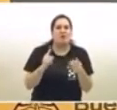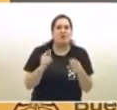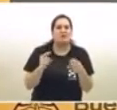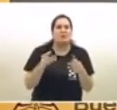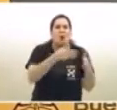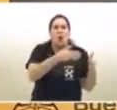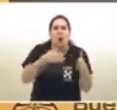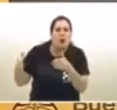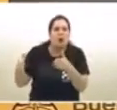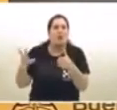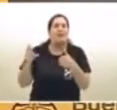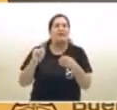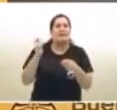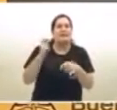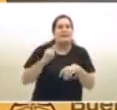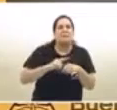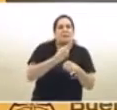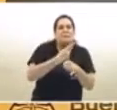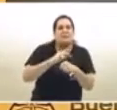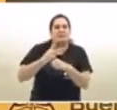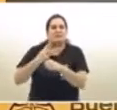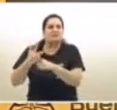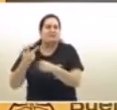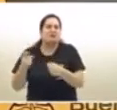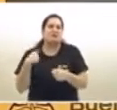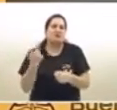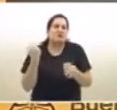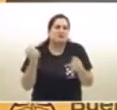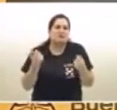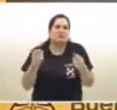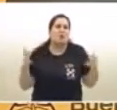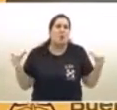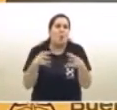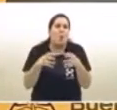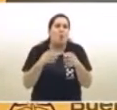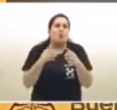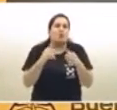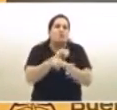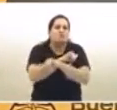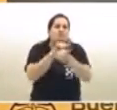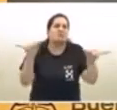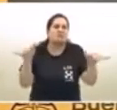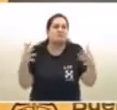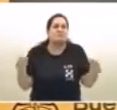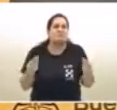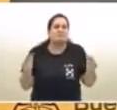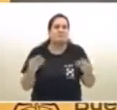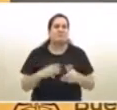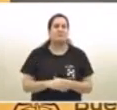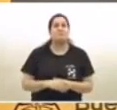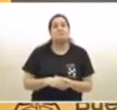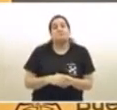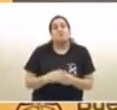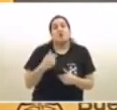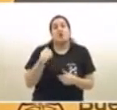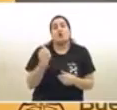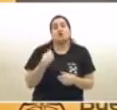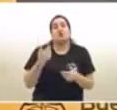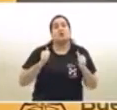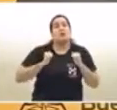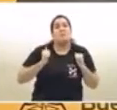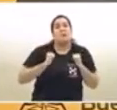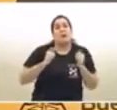orden de los anuncios. Nosotros anunciábamos todos juntos. Digo, no... Se esperaban, uno sale primero, otros... No, no.